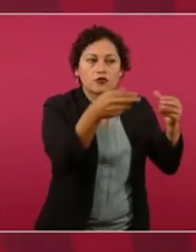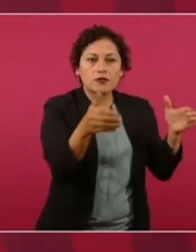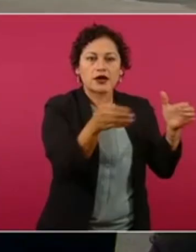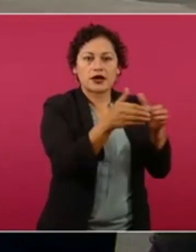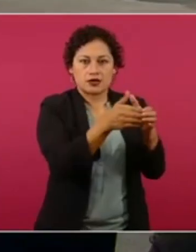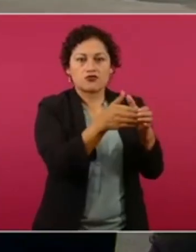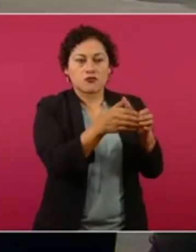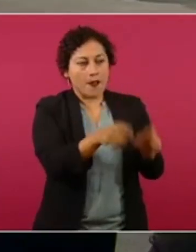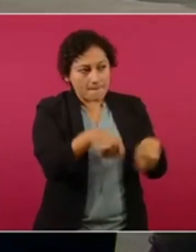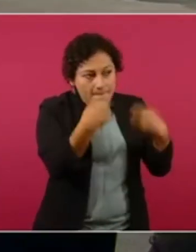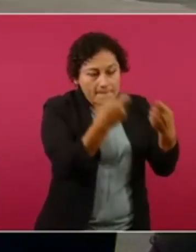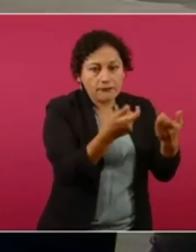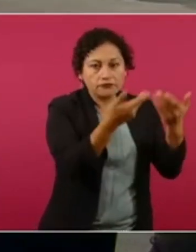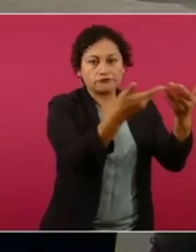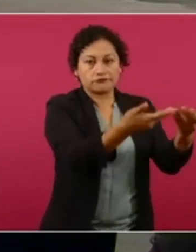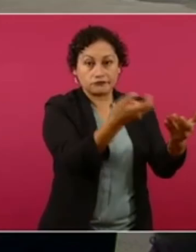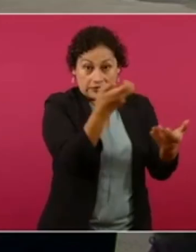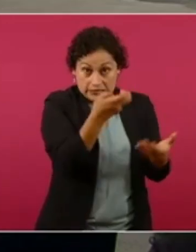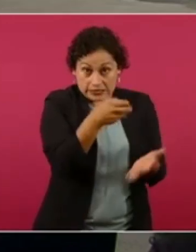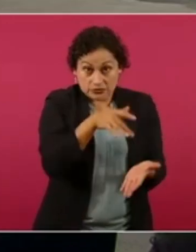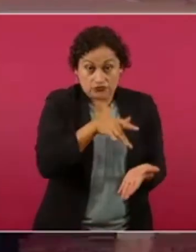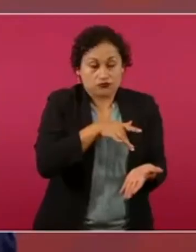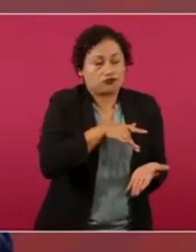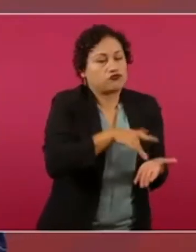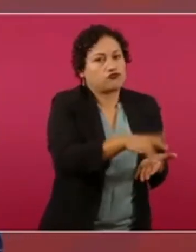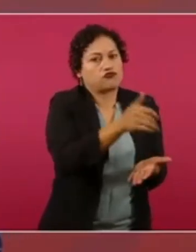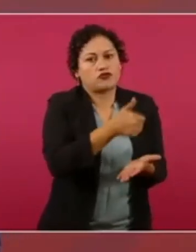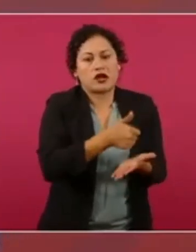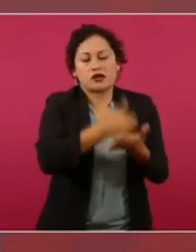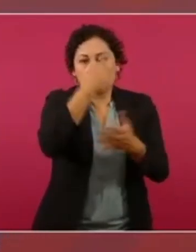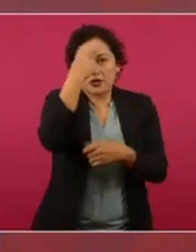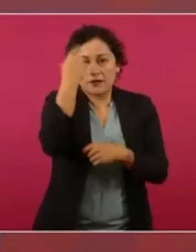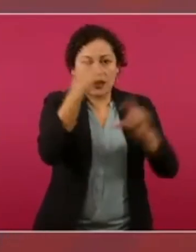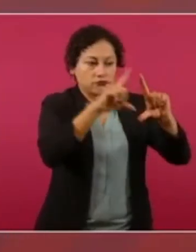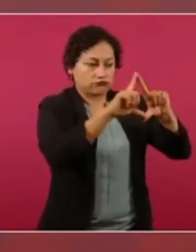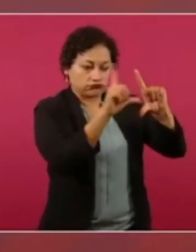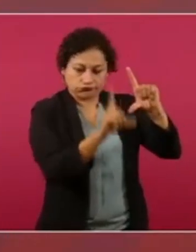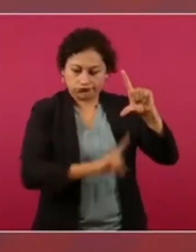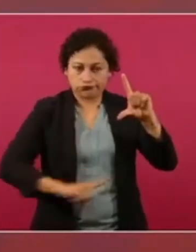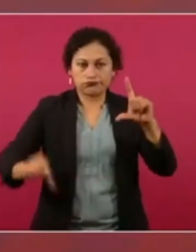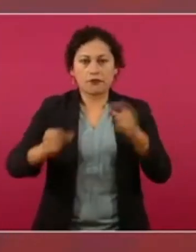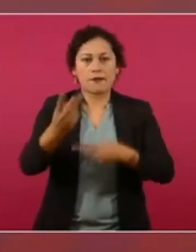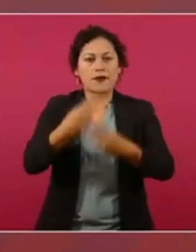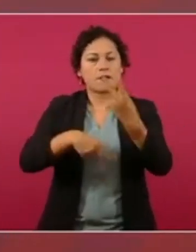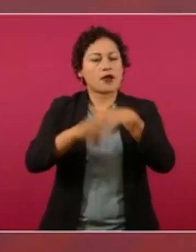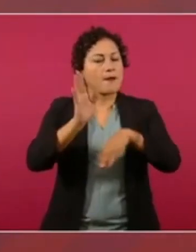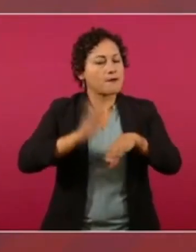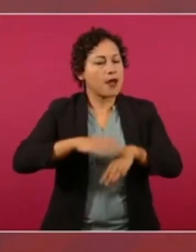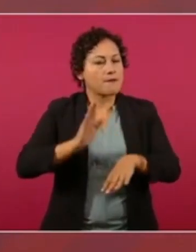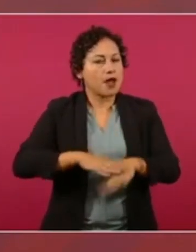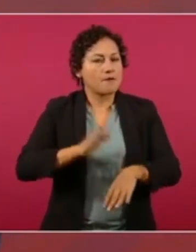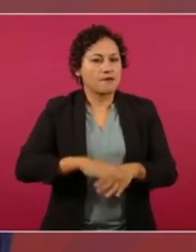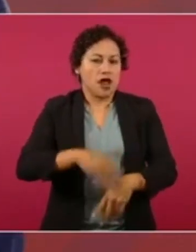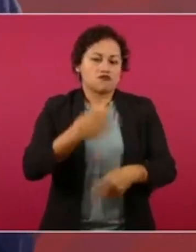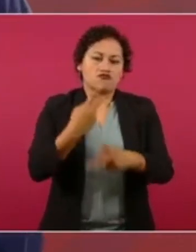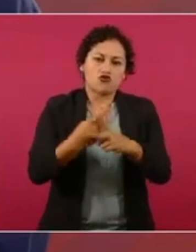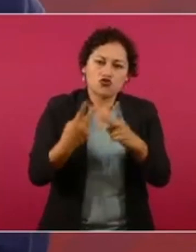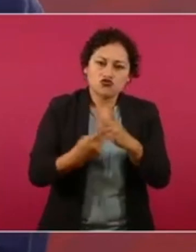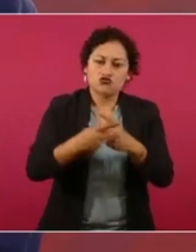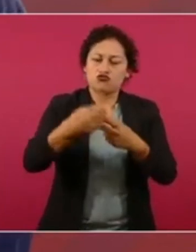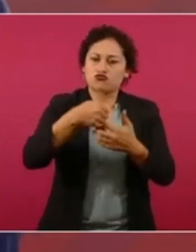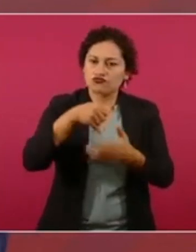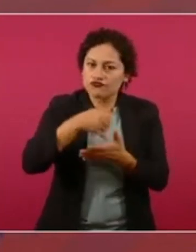Entonces, todo esto va a ayudar mucho a incrementar la producción. Entonces, es